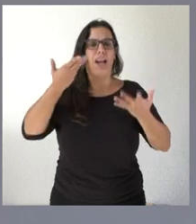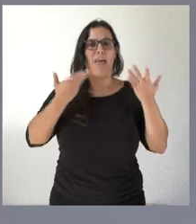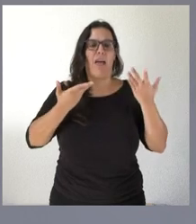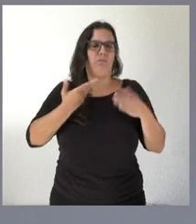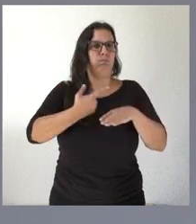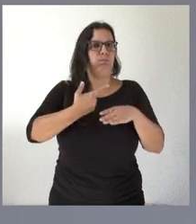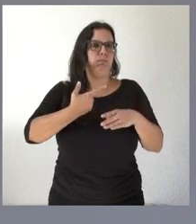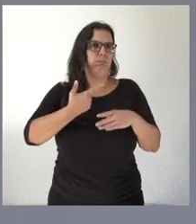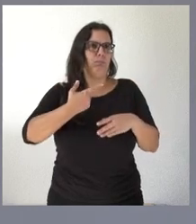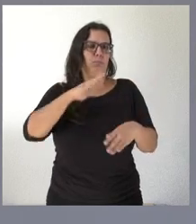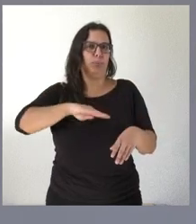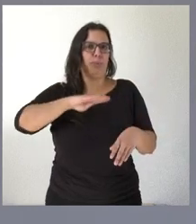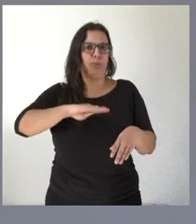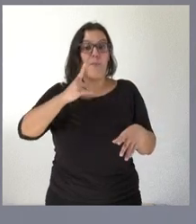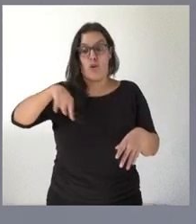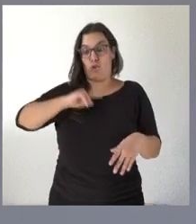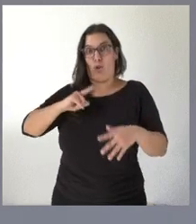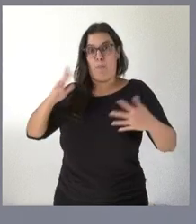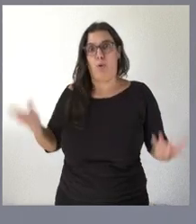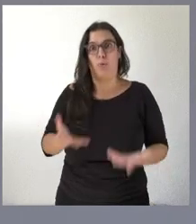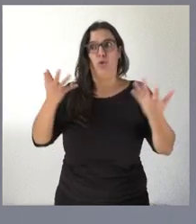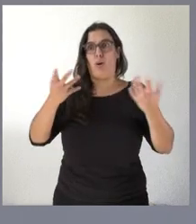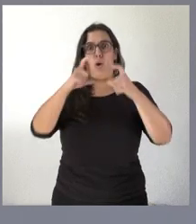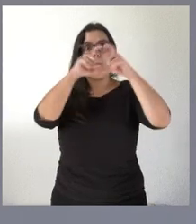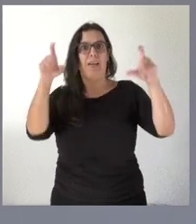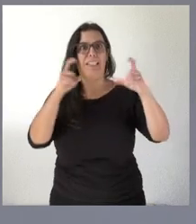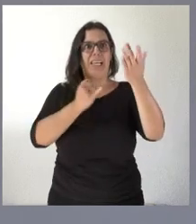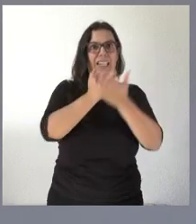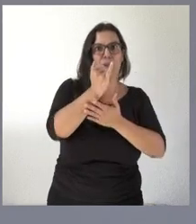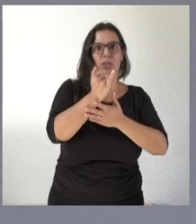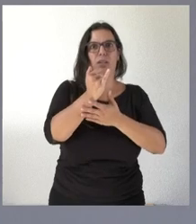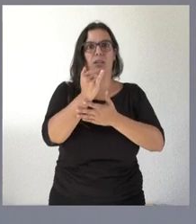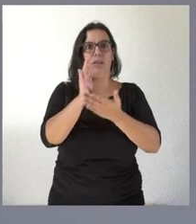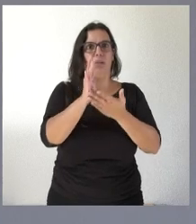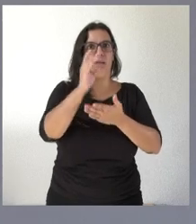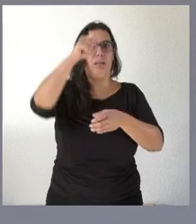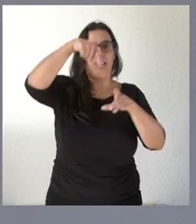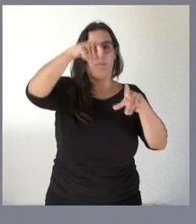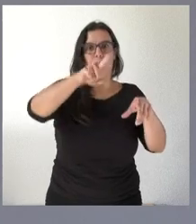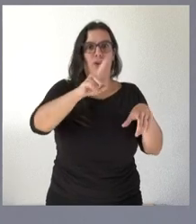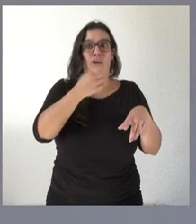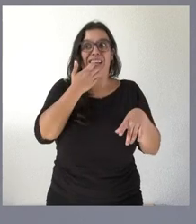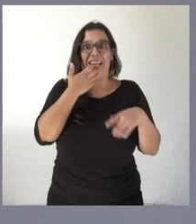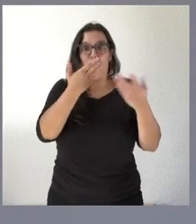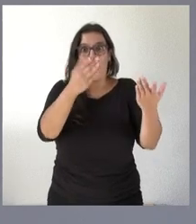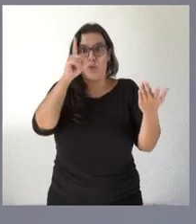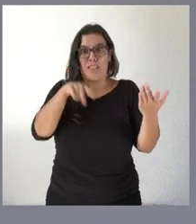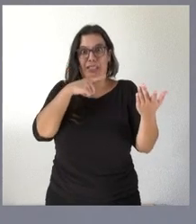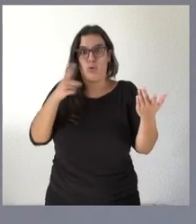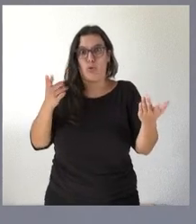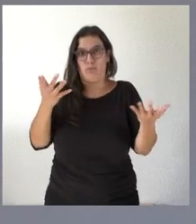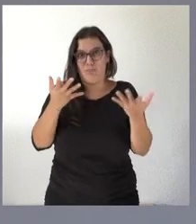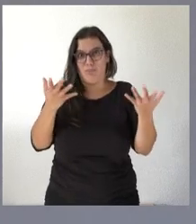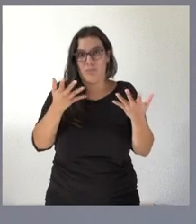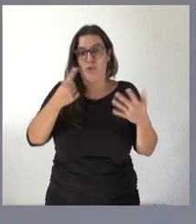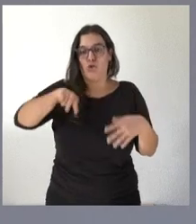por hectárea pero nosotros no somos promotores ni decidimos por parte del agricultor que sembrar no sé si este ejemplo vale desde el punto de vista que nosotros